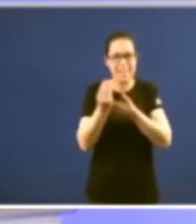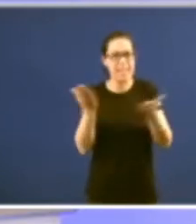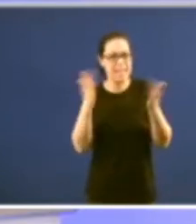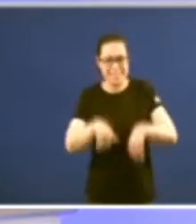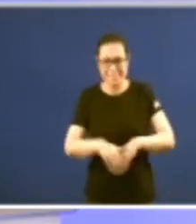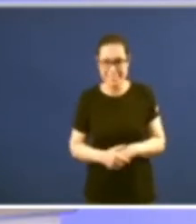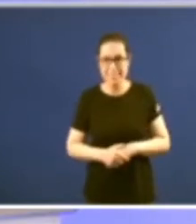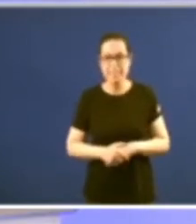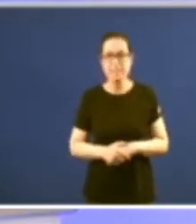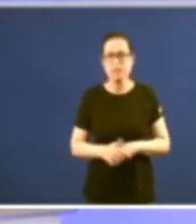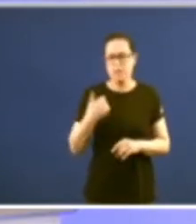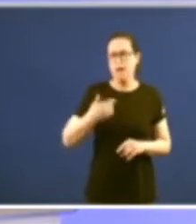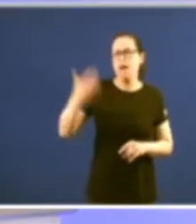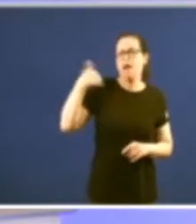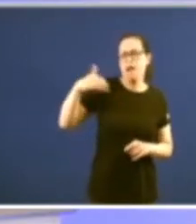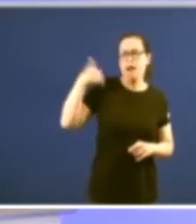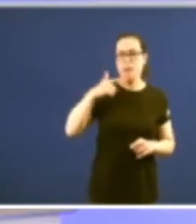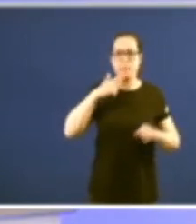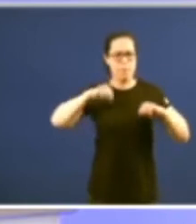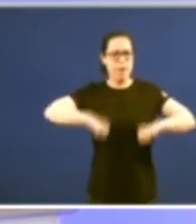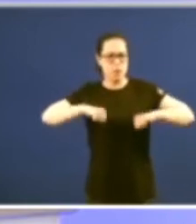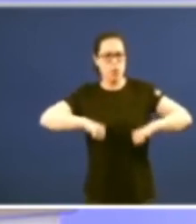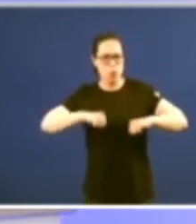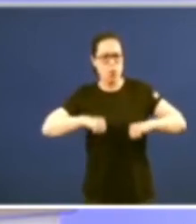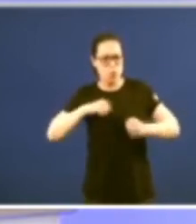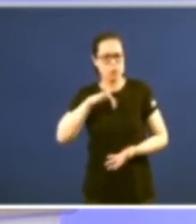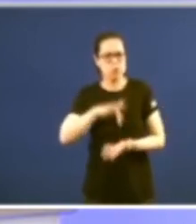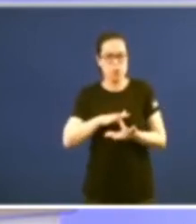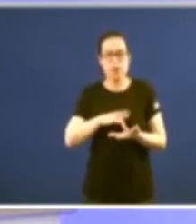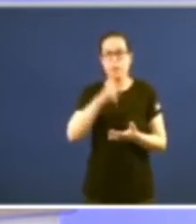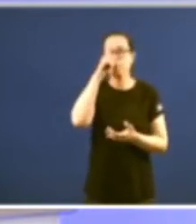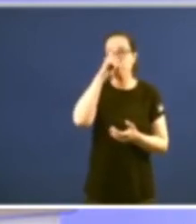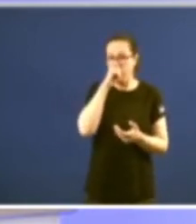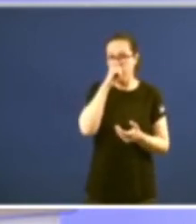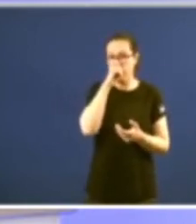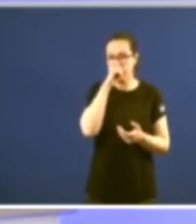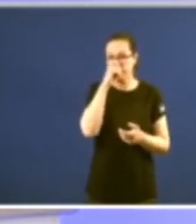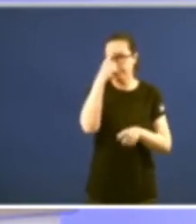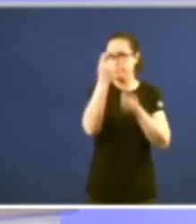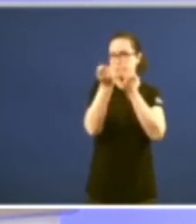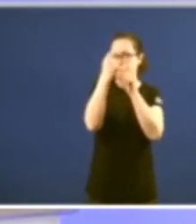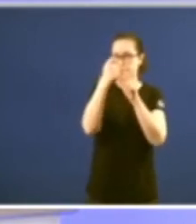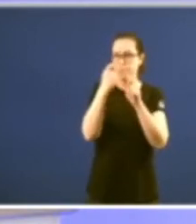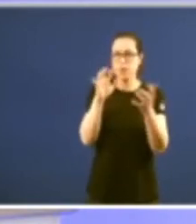pero pero xa era adulto e recordo aquel proceso con atención